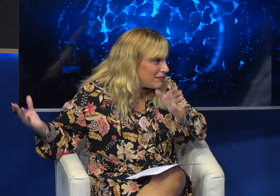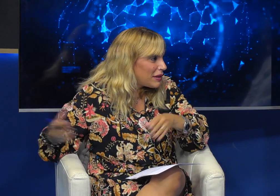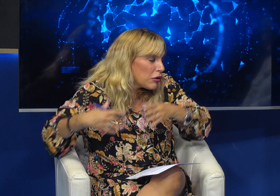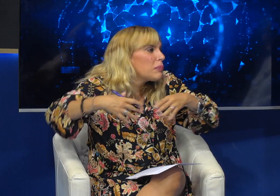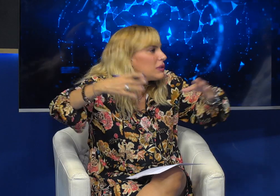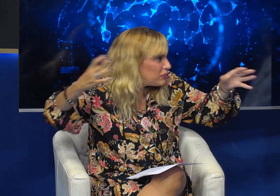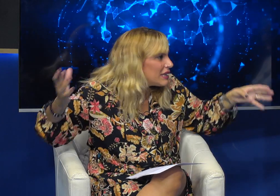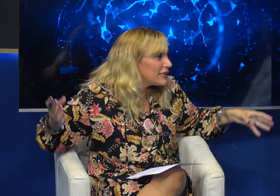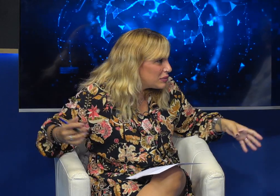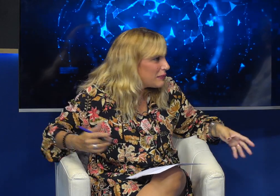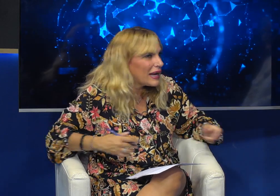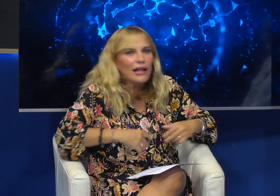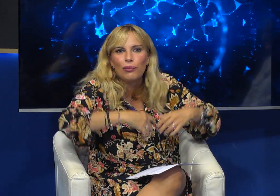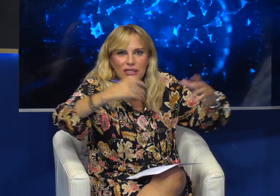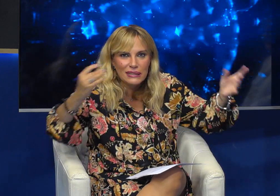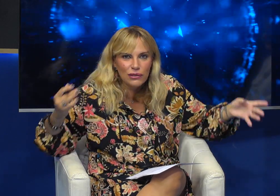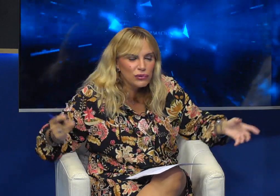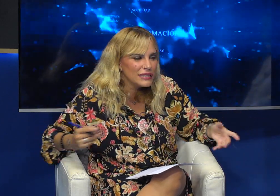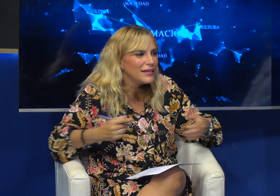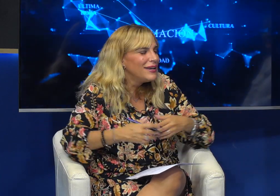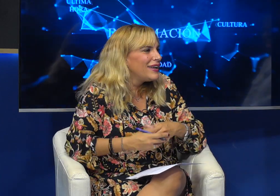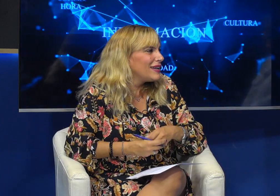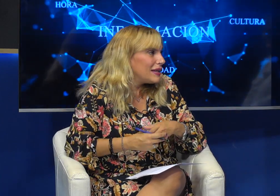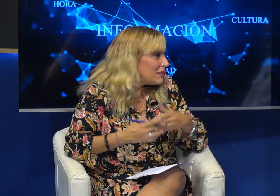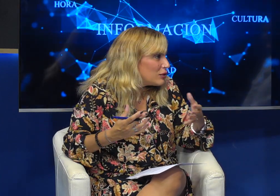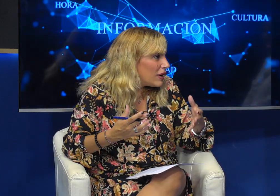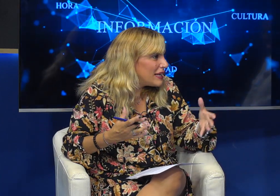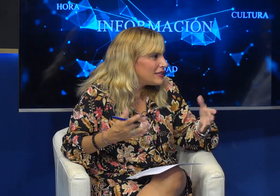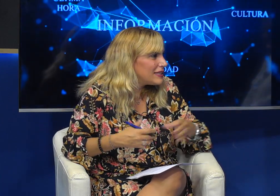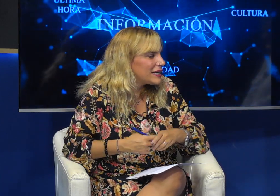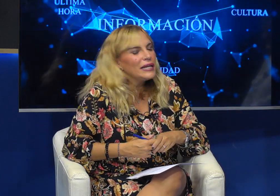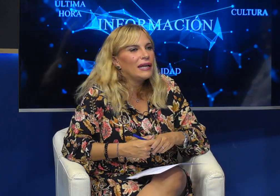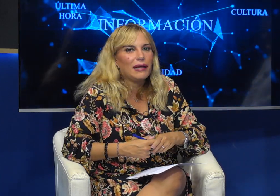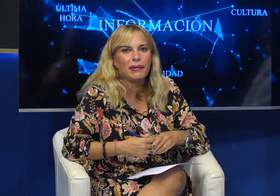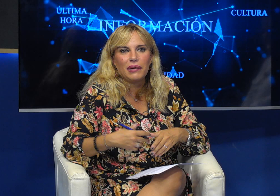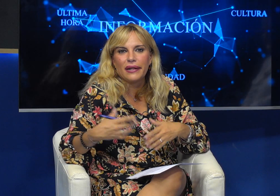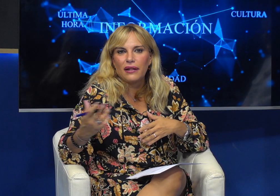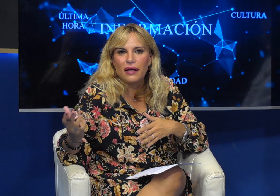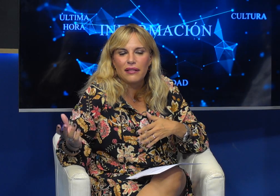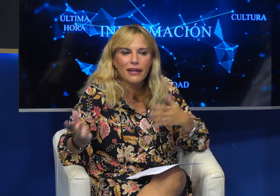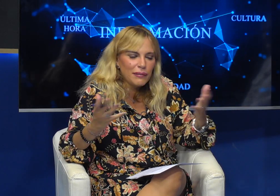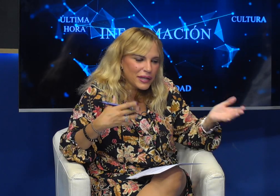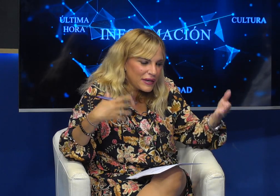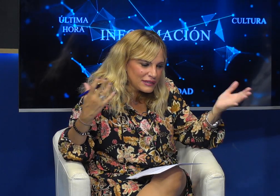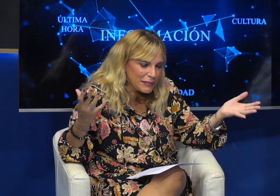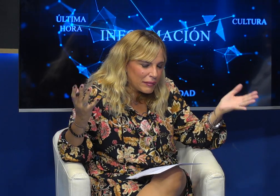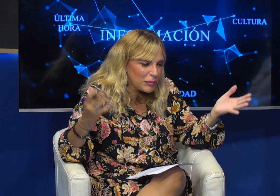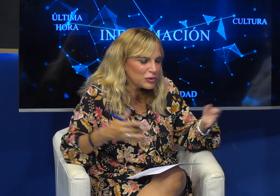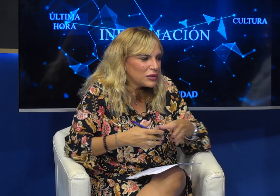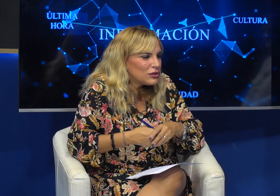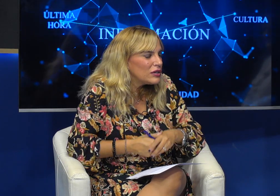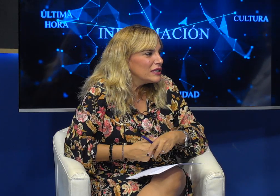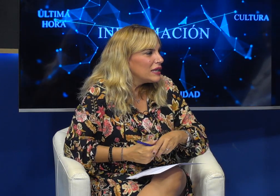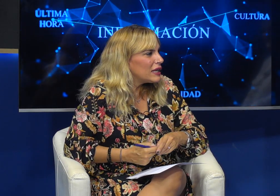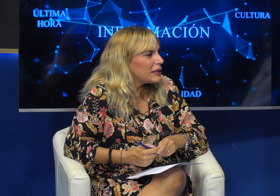decía oye pues la siguiente pues en Maracaldo pues en Santurchi en más lugares más en izquierda más en derecha Bilbao